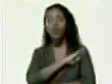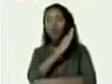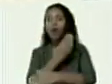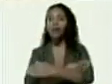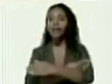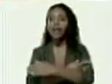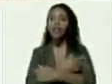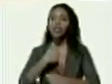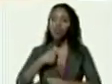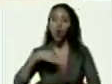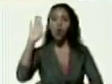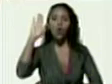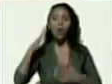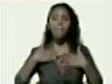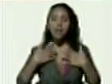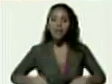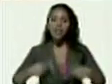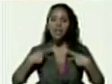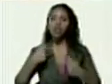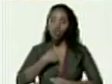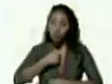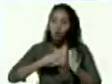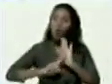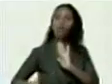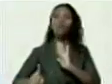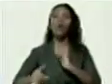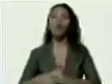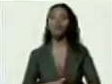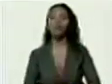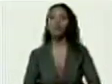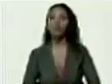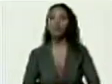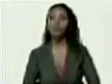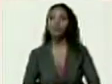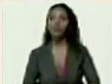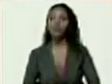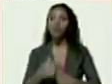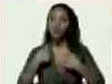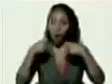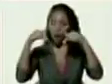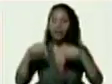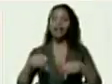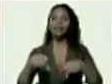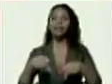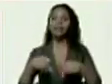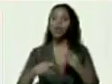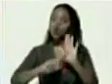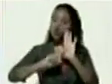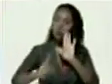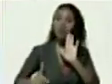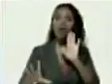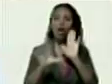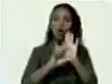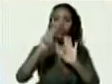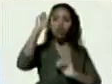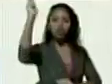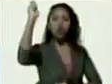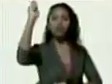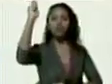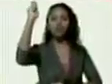lo juro por mi vida así lo cumpliré aquí estoy pues he cumplido con la constitución